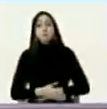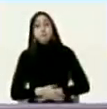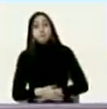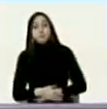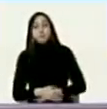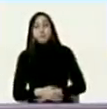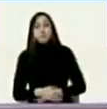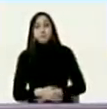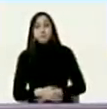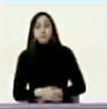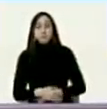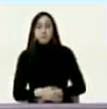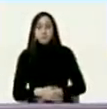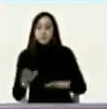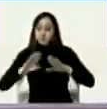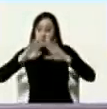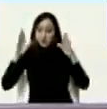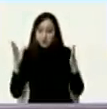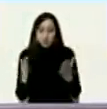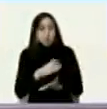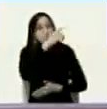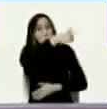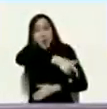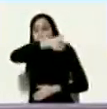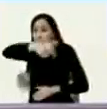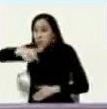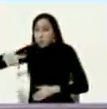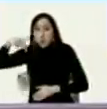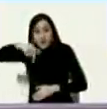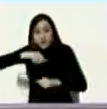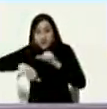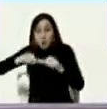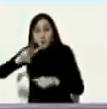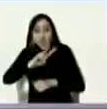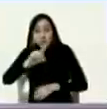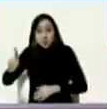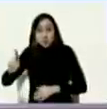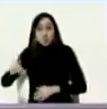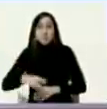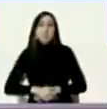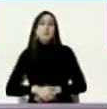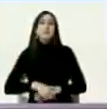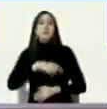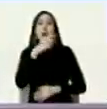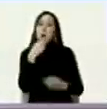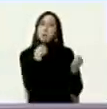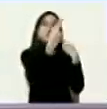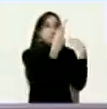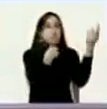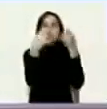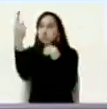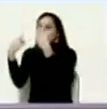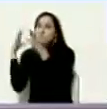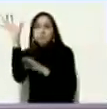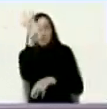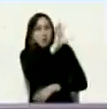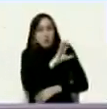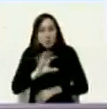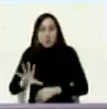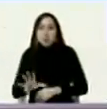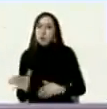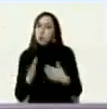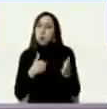en un mundo civilizado del siglo XXI lo mínimo es que se tengan relaciones diplomáticas así sean